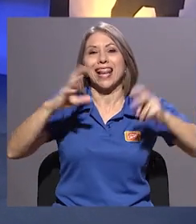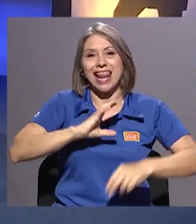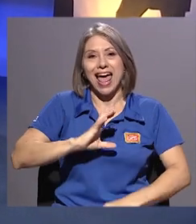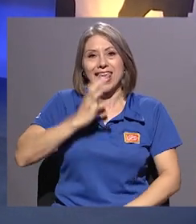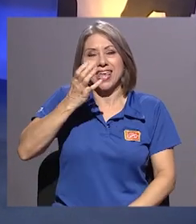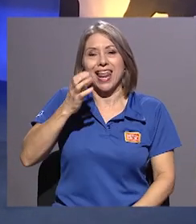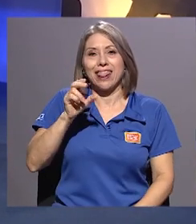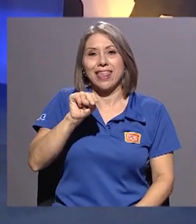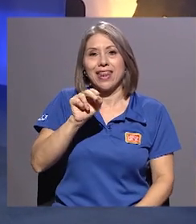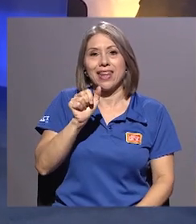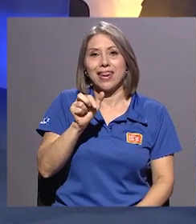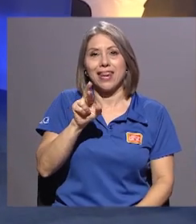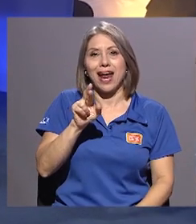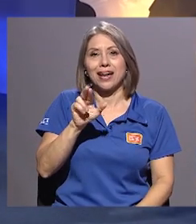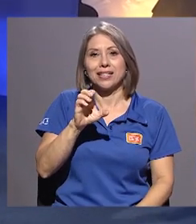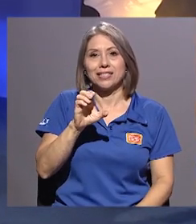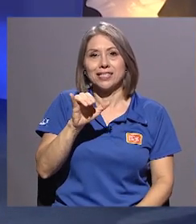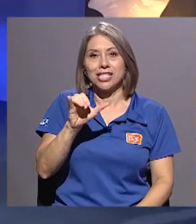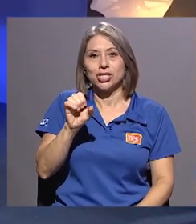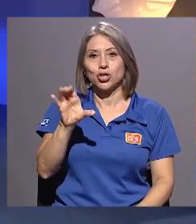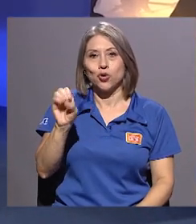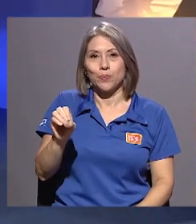Tercera mini temporada.